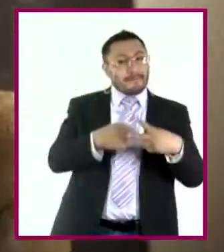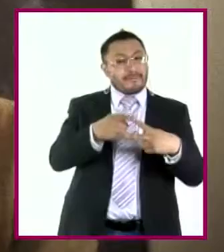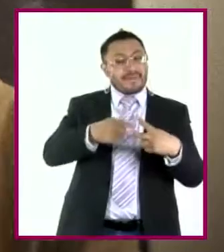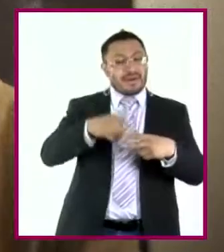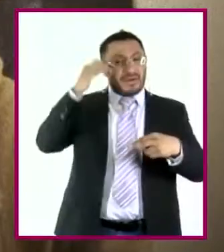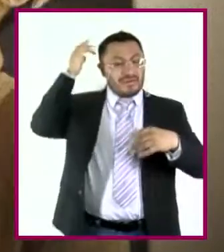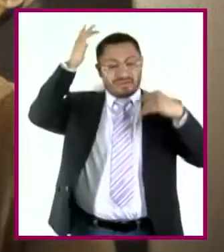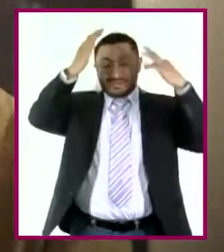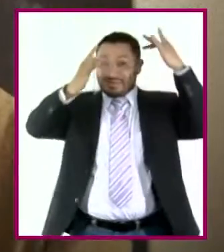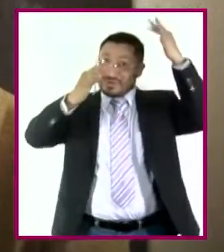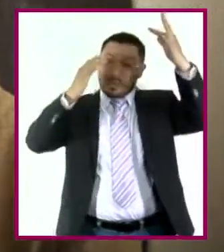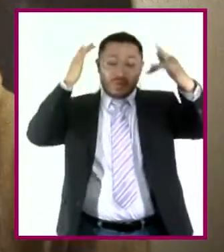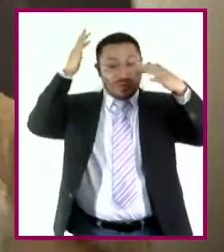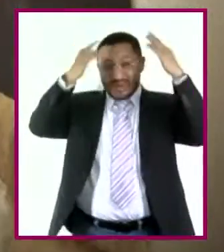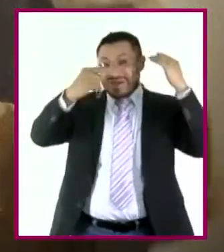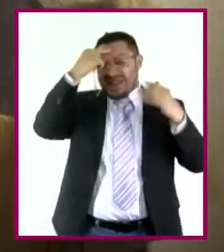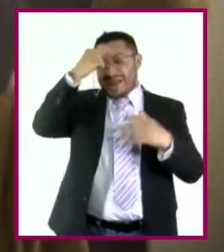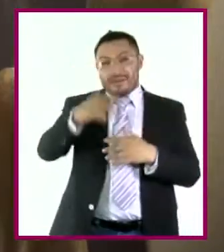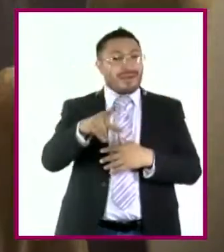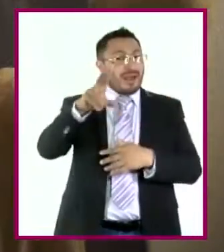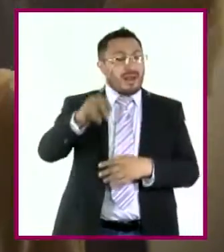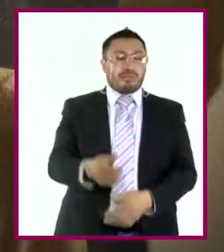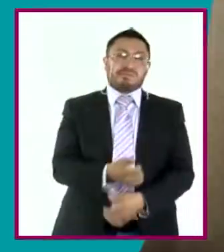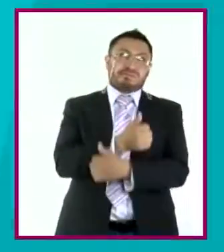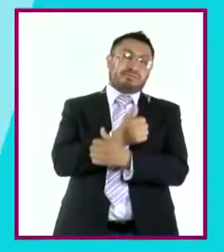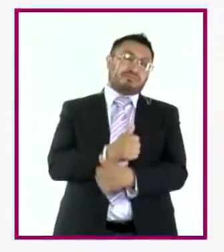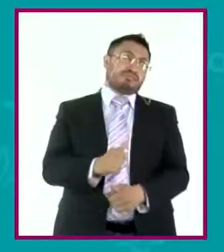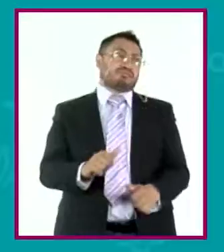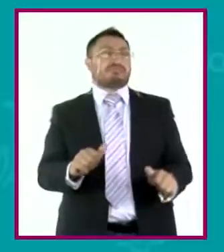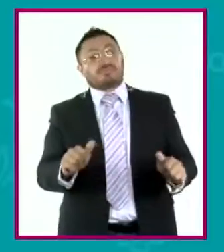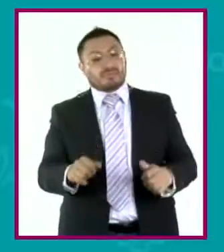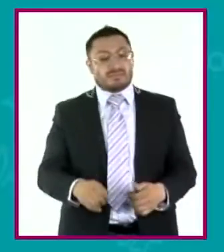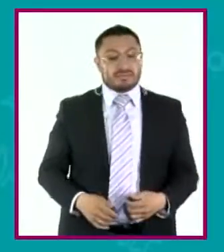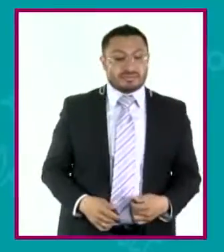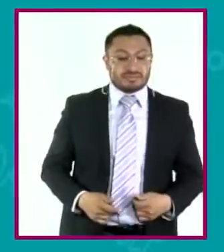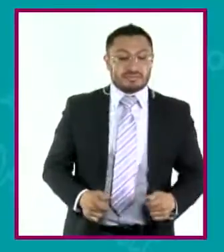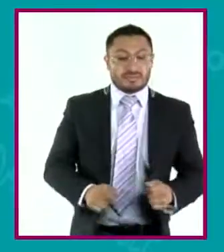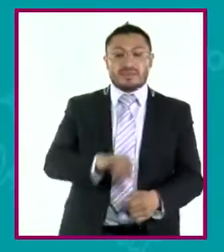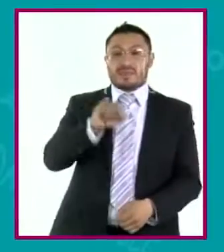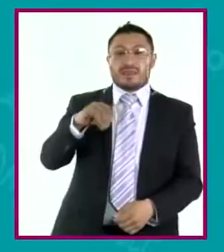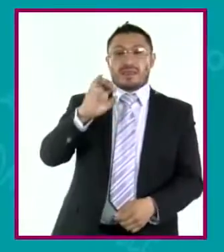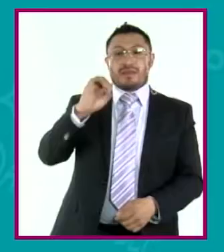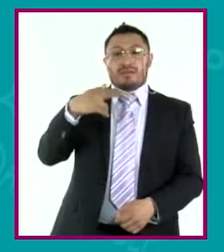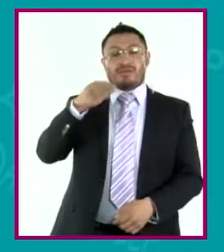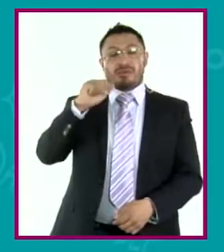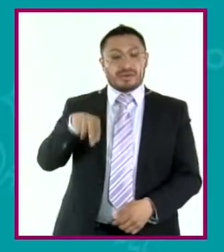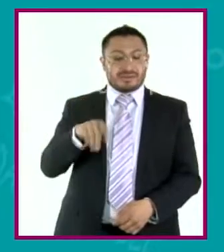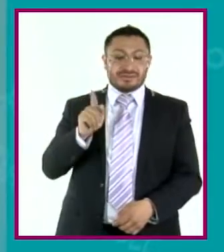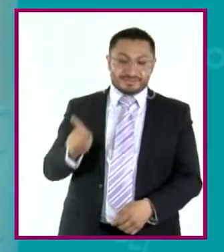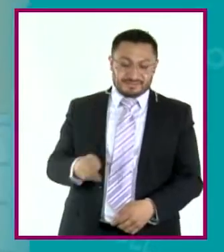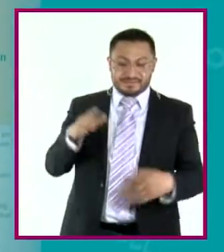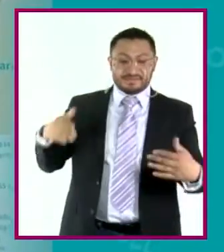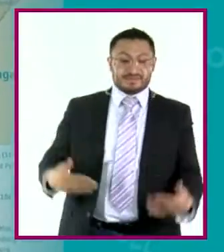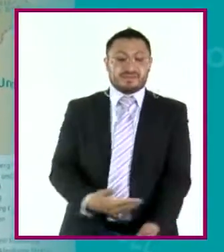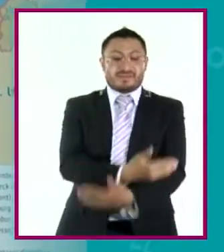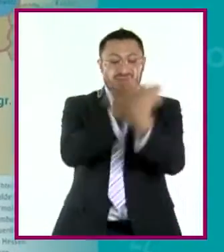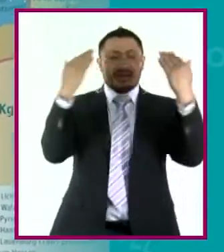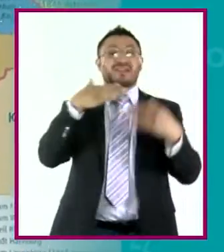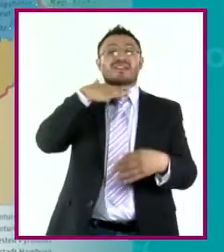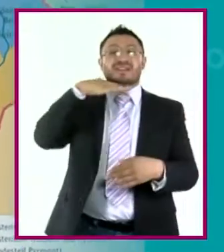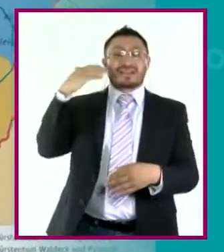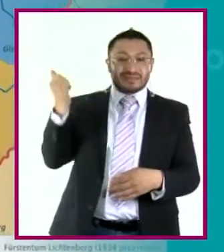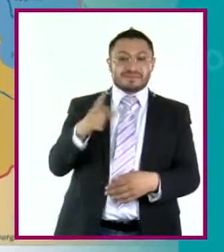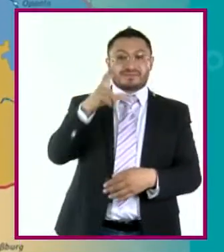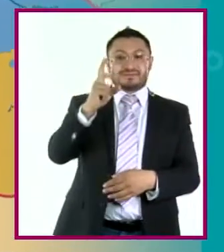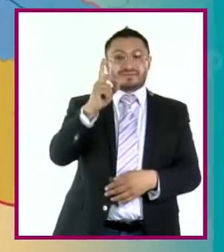creativa para evitarse complicaciones y aburrimientos. Johann Friedrich Karl Gauss nació en Brunswick, Alemania,